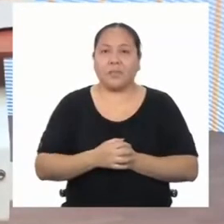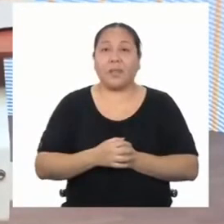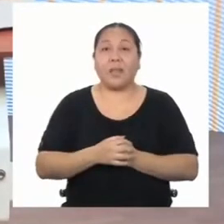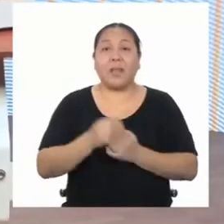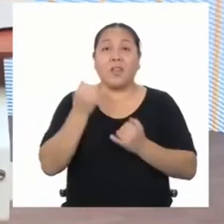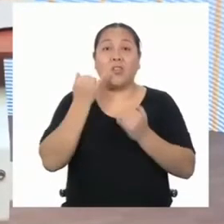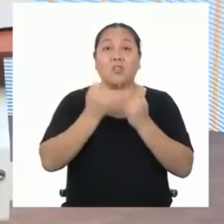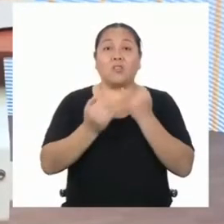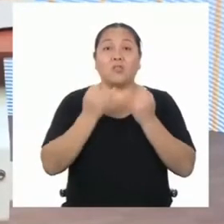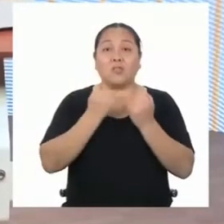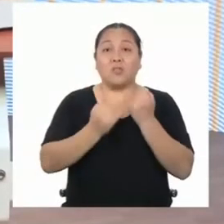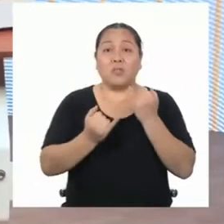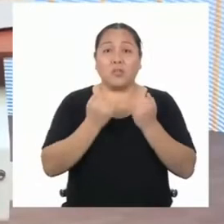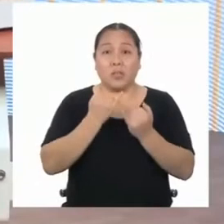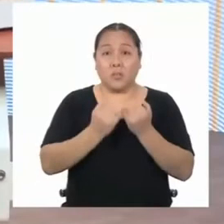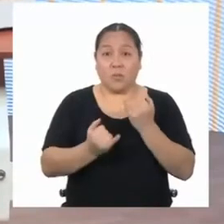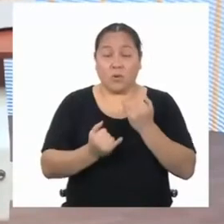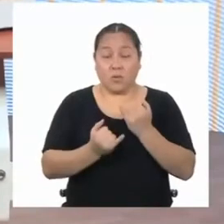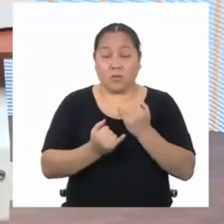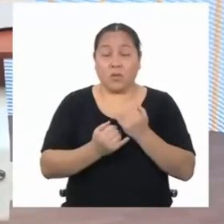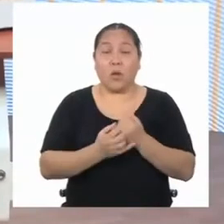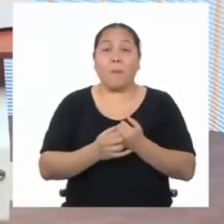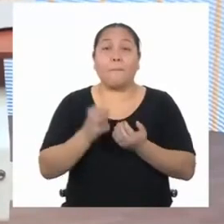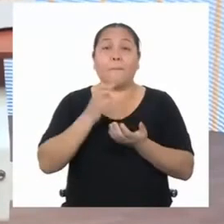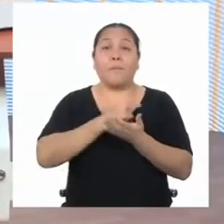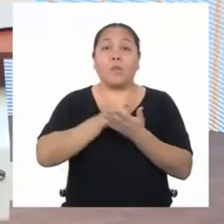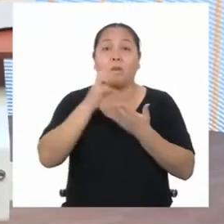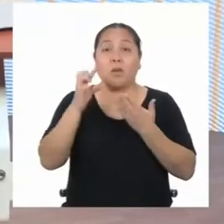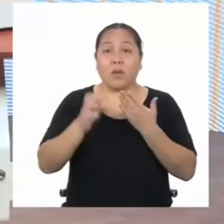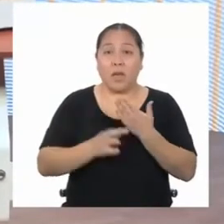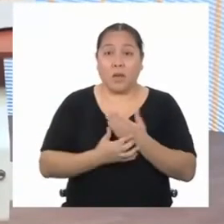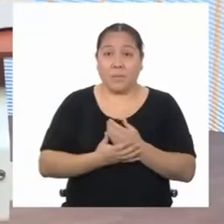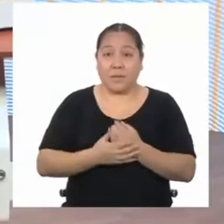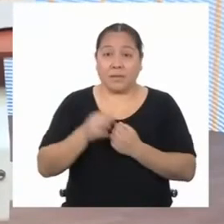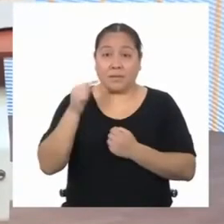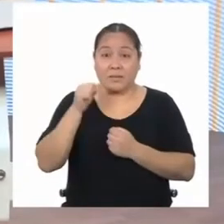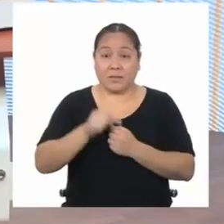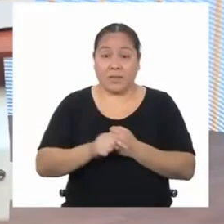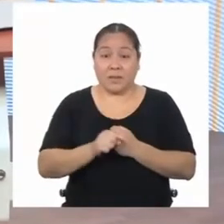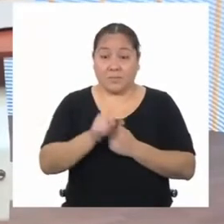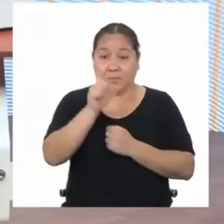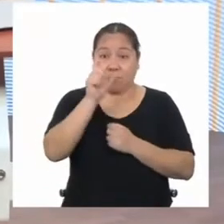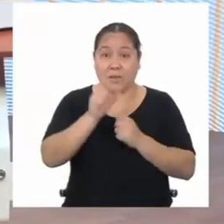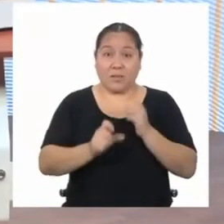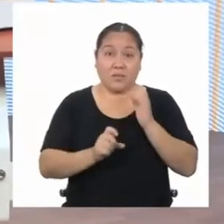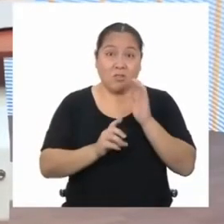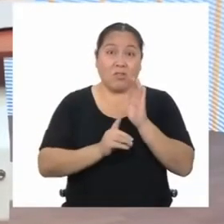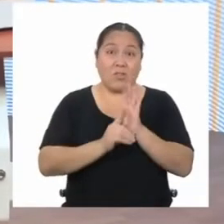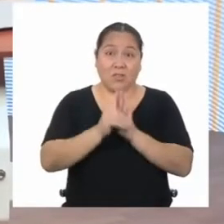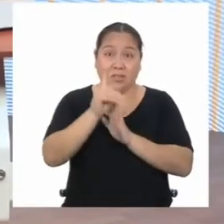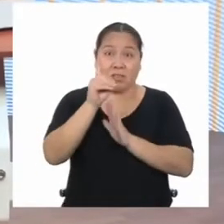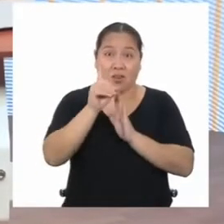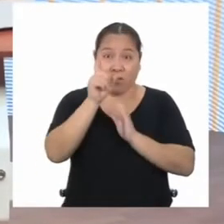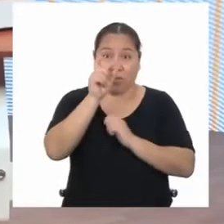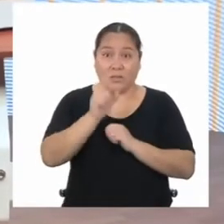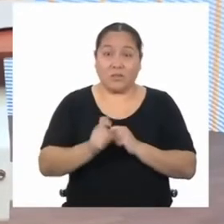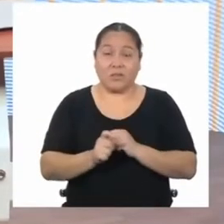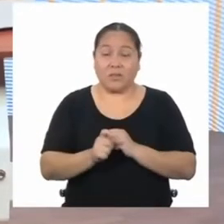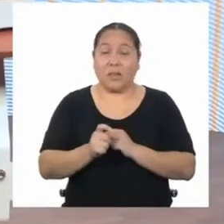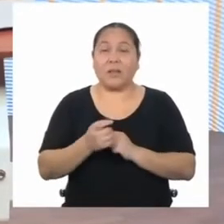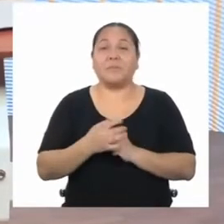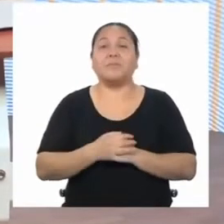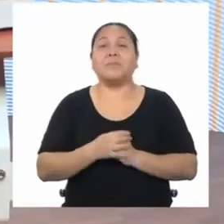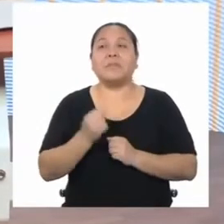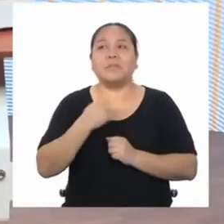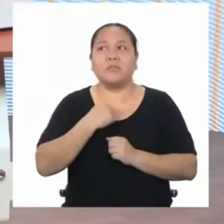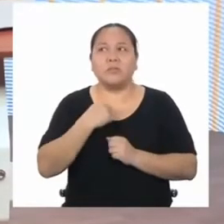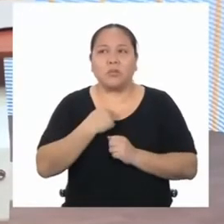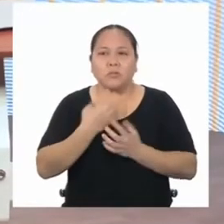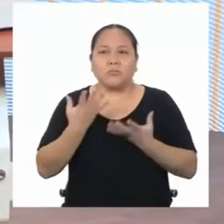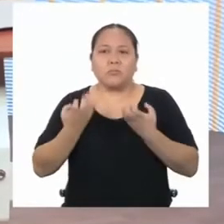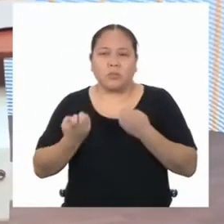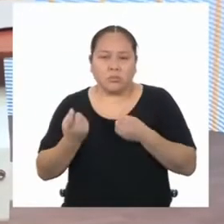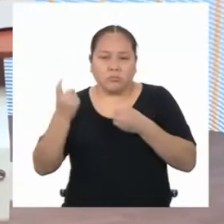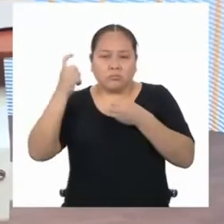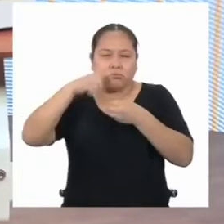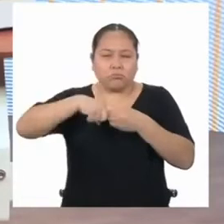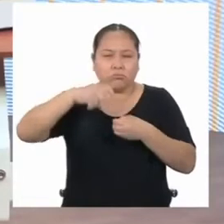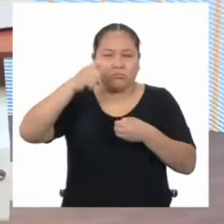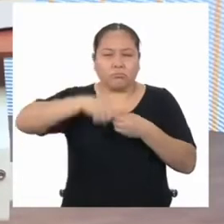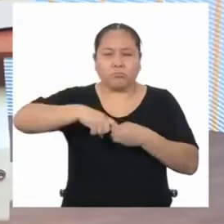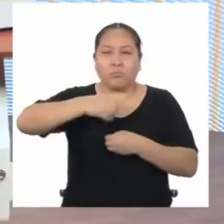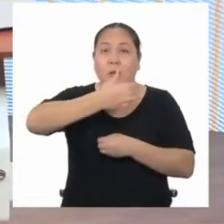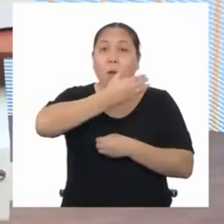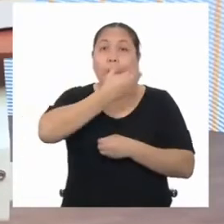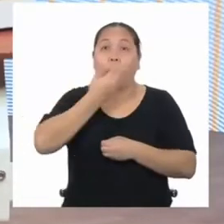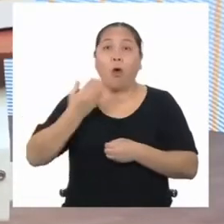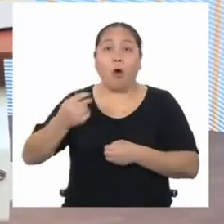programas de DPSC me han motivado muchísimo a querer ser una mejor ciudadana y a participar activamente para crear un mejor Perú para